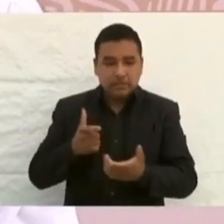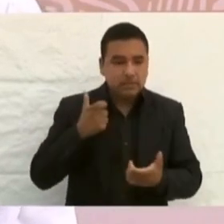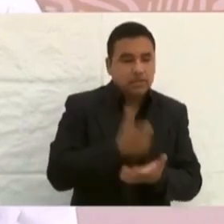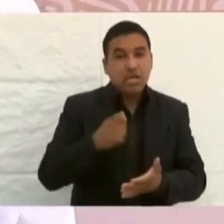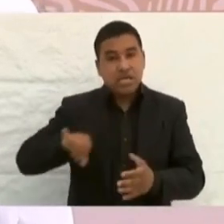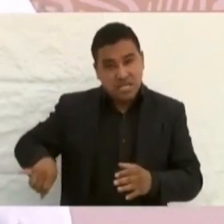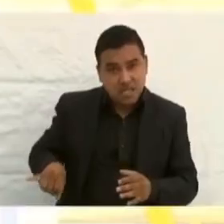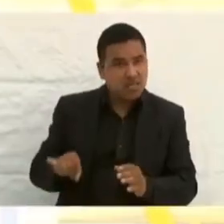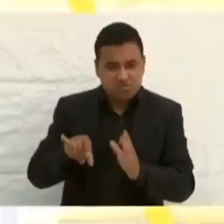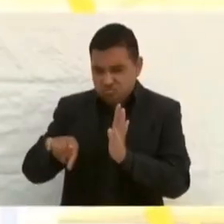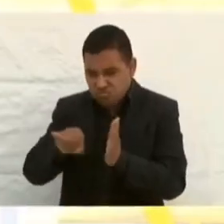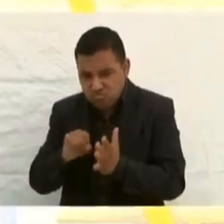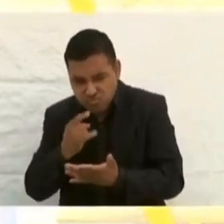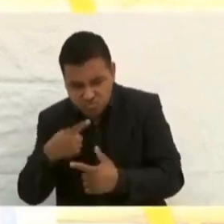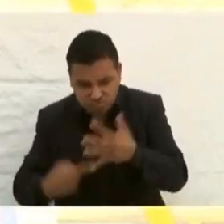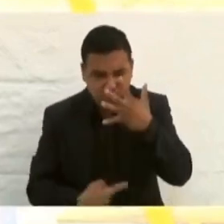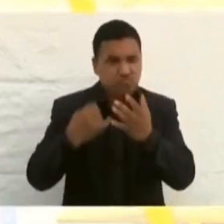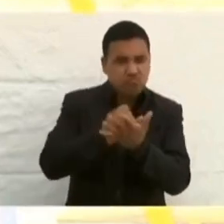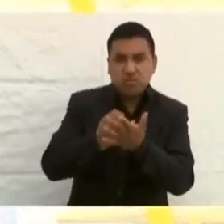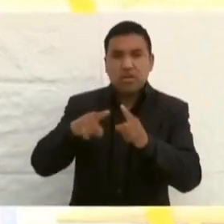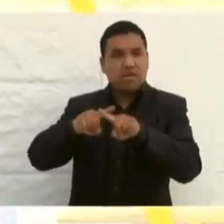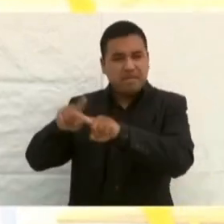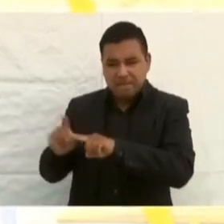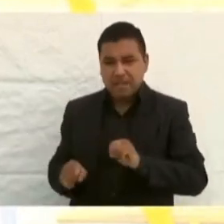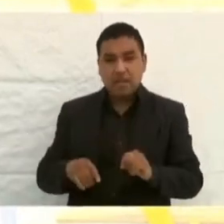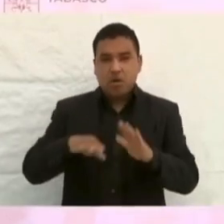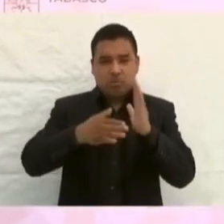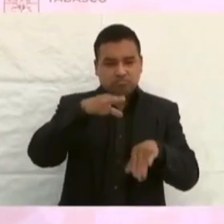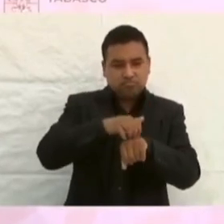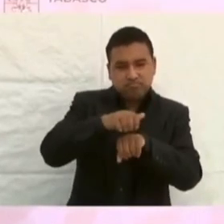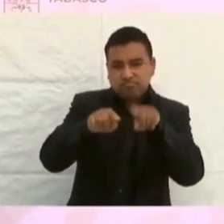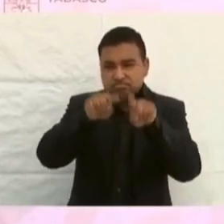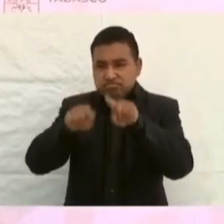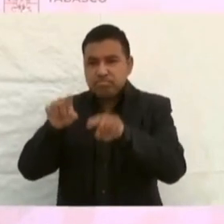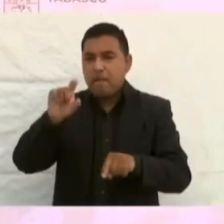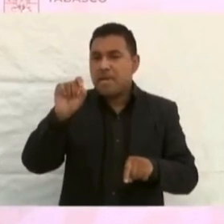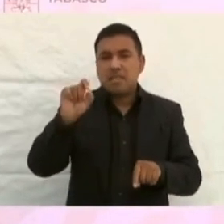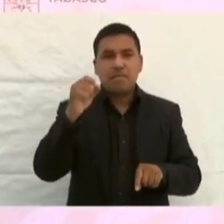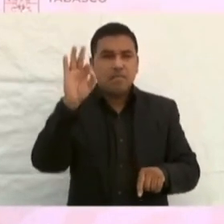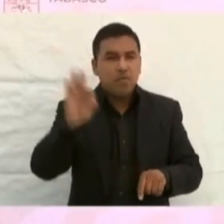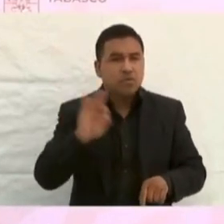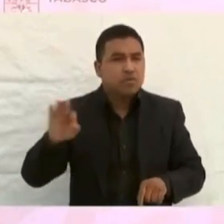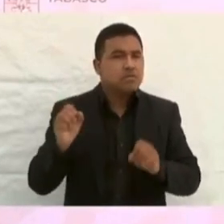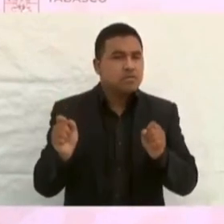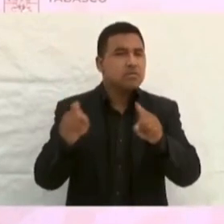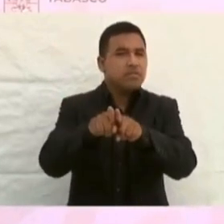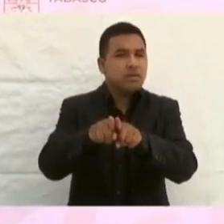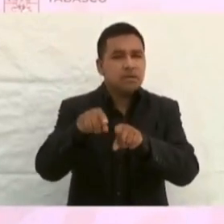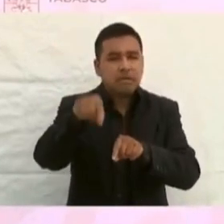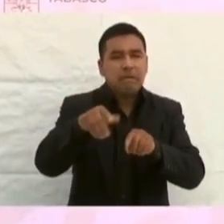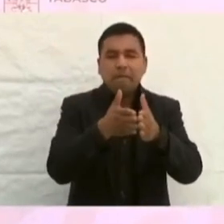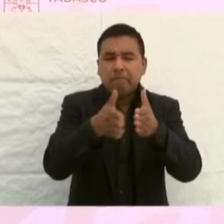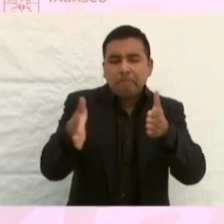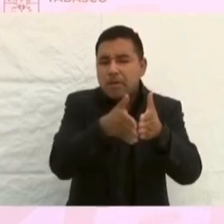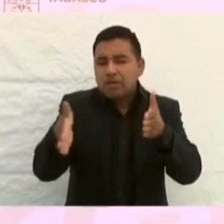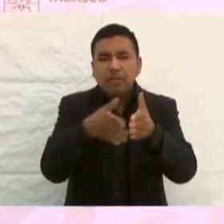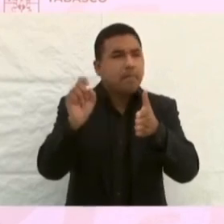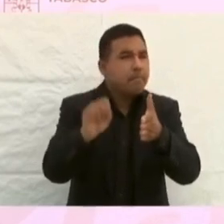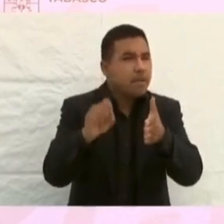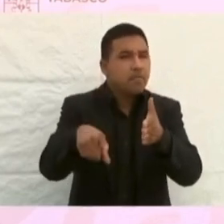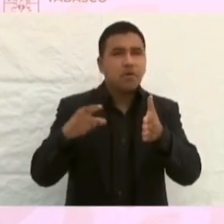intereses y depreciaciones, el EBITDA, con un margen del 20%. También, en ese mismo periodo,